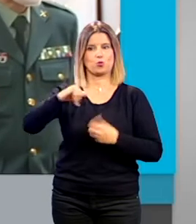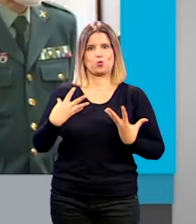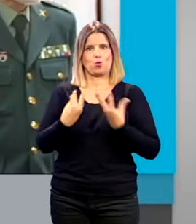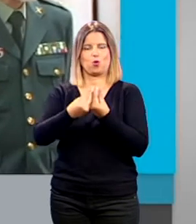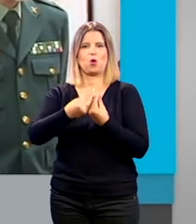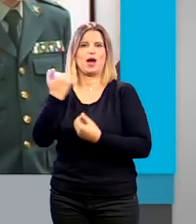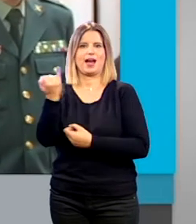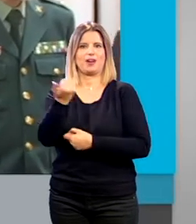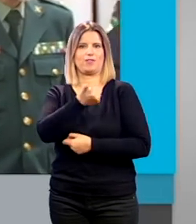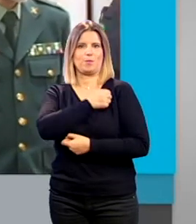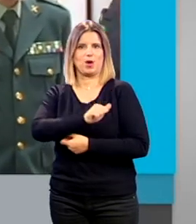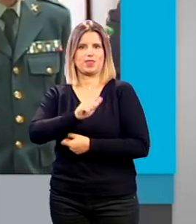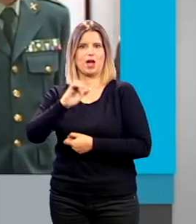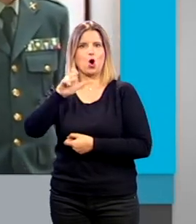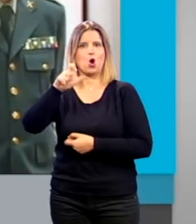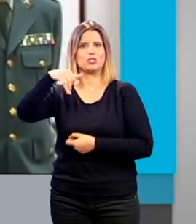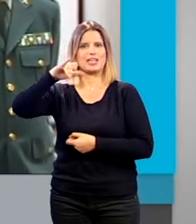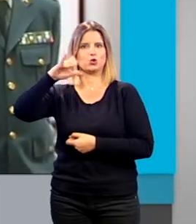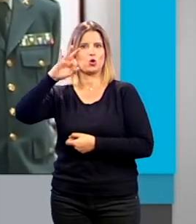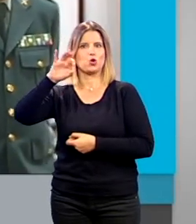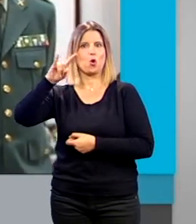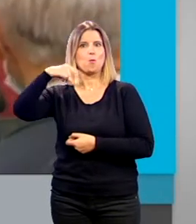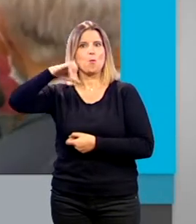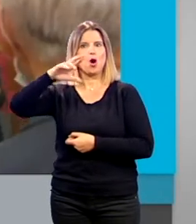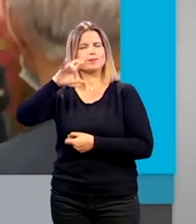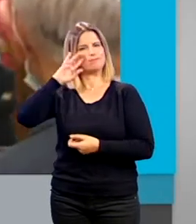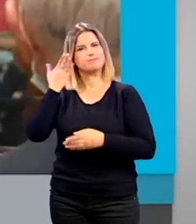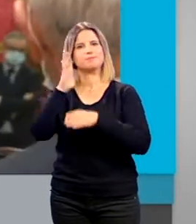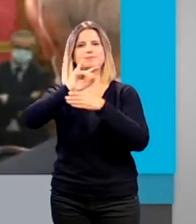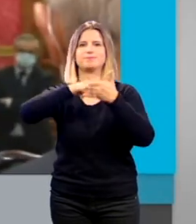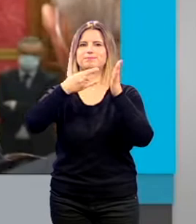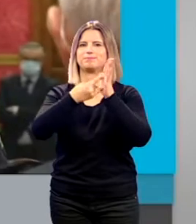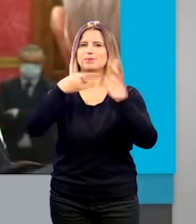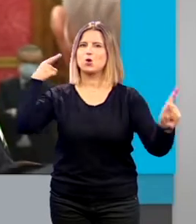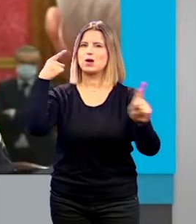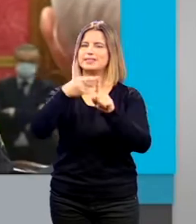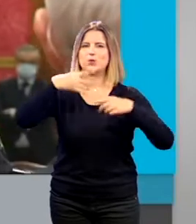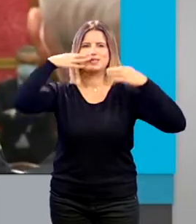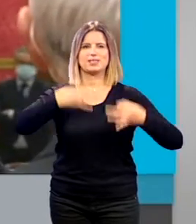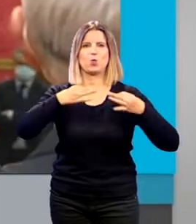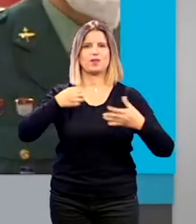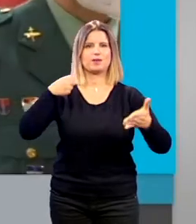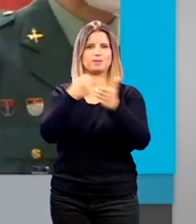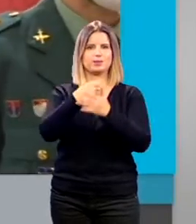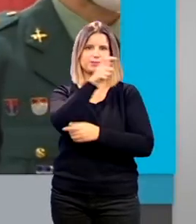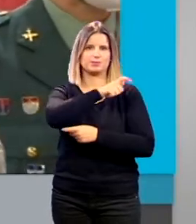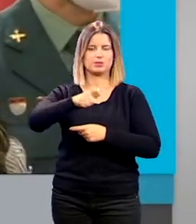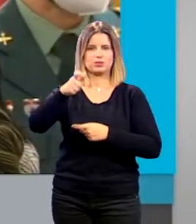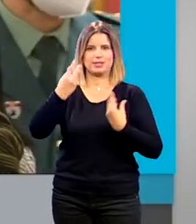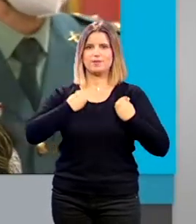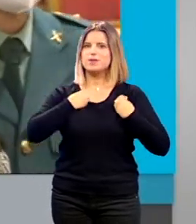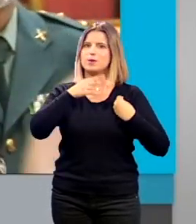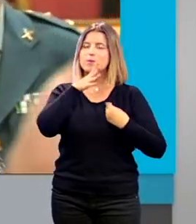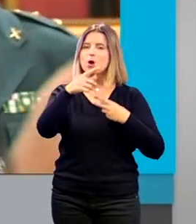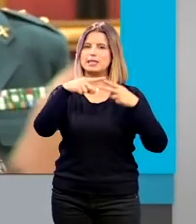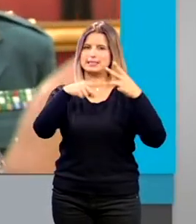policía local, José Antonio Moreno, han presentado este plan reno que además busca dotar de la máxima seguridad a los ciudadanos, atendiendo a